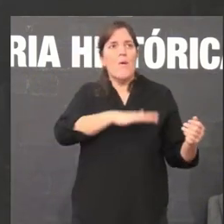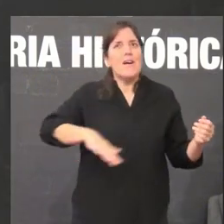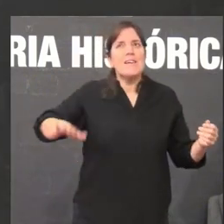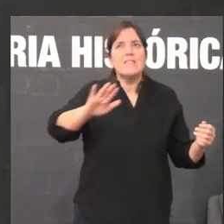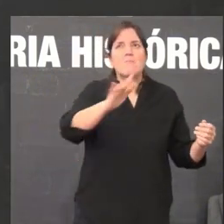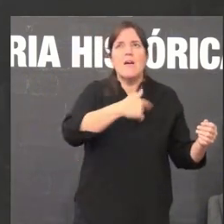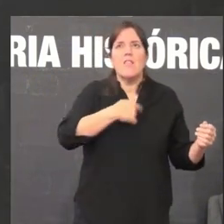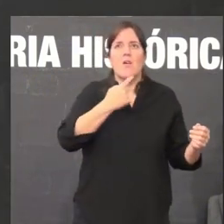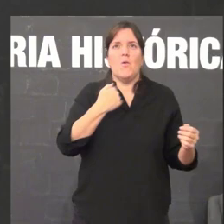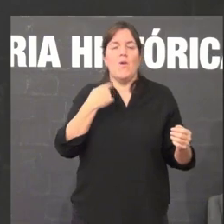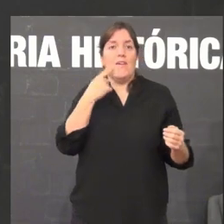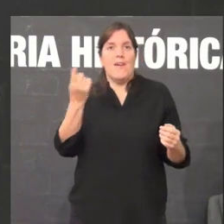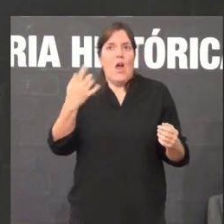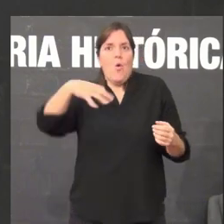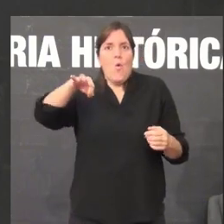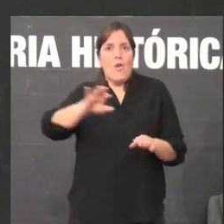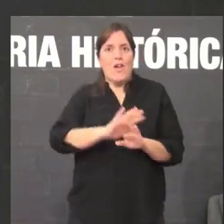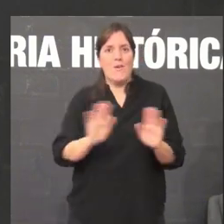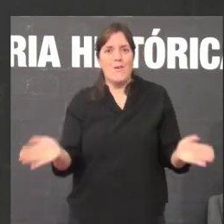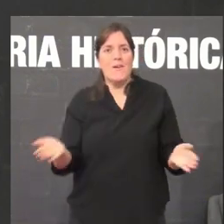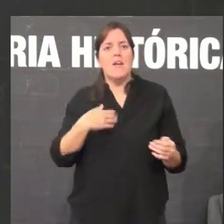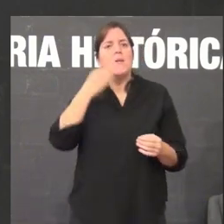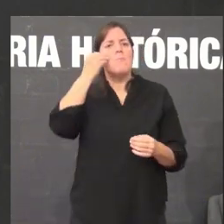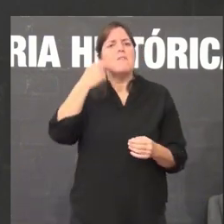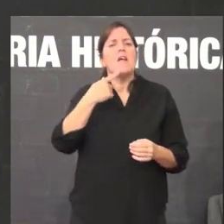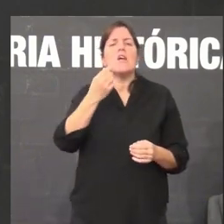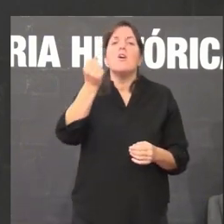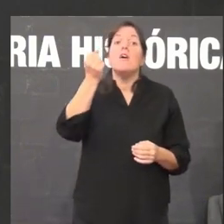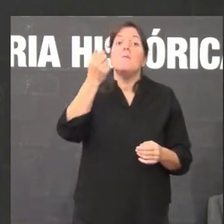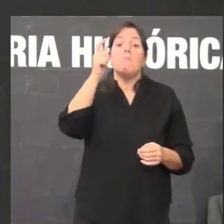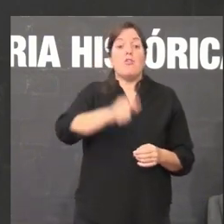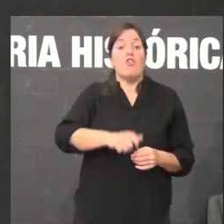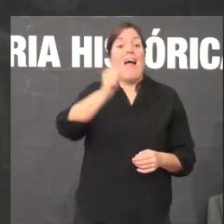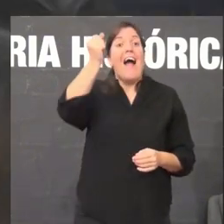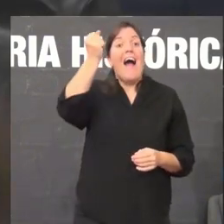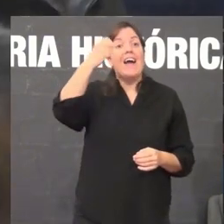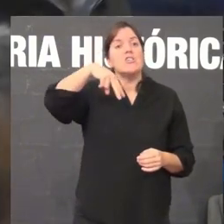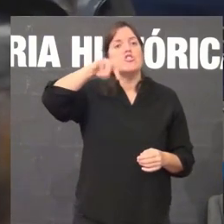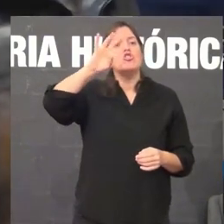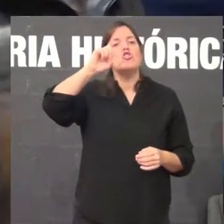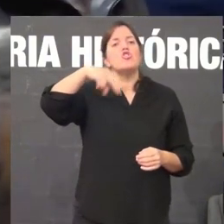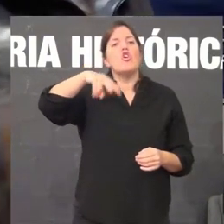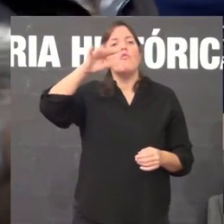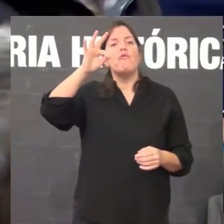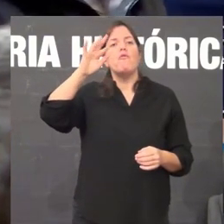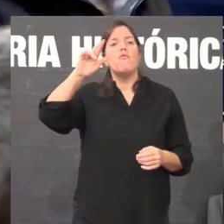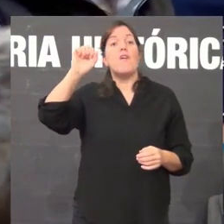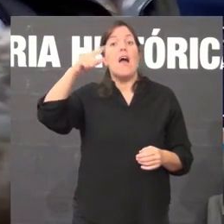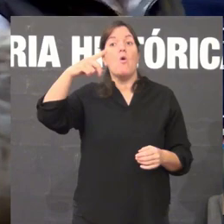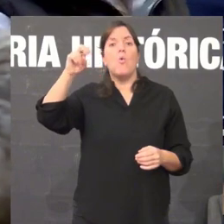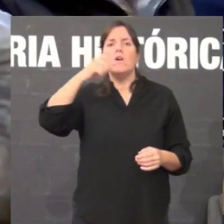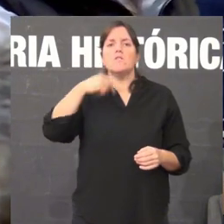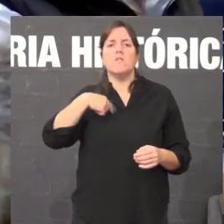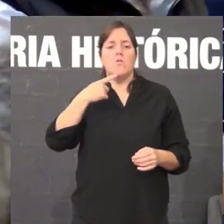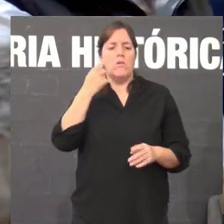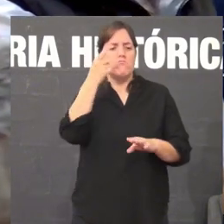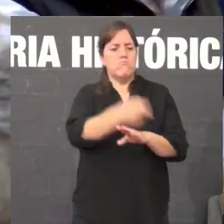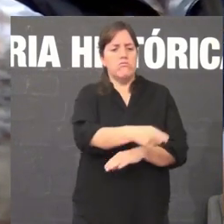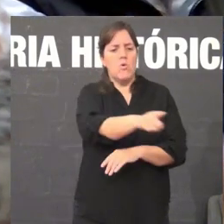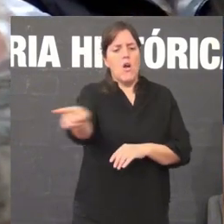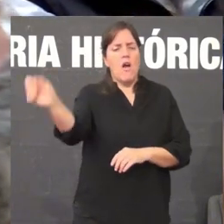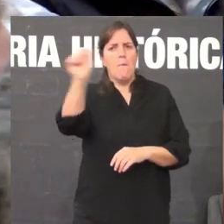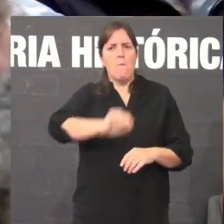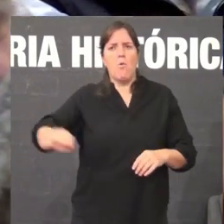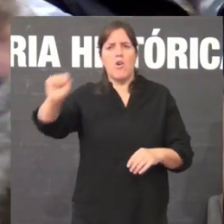inesperado. Pensemos que persoas como Antón Fraguas, por exemplo, foron obrigados a borrar as pintadas na estrada coas son